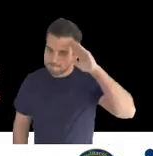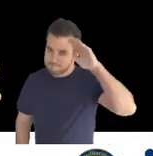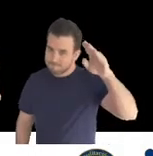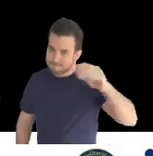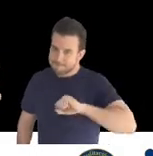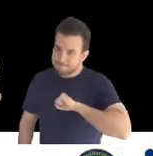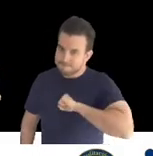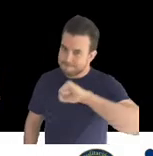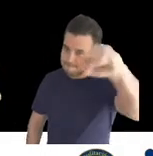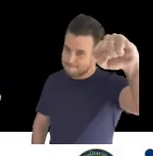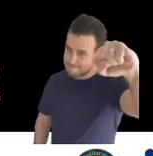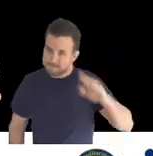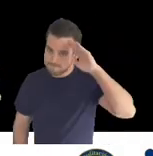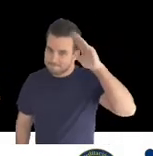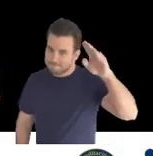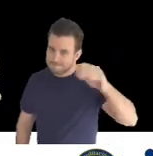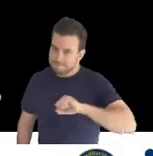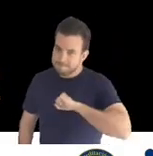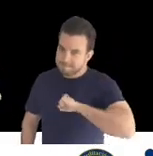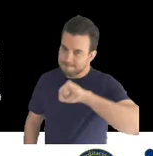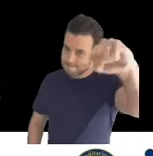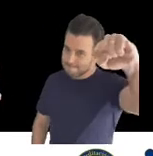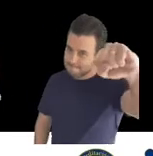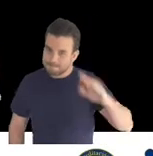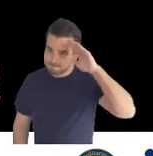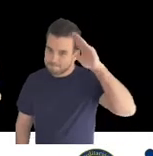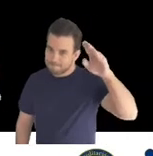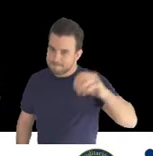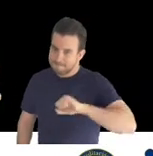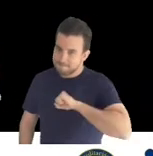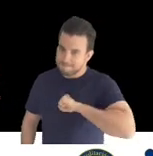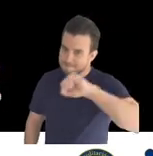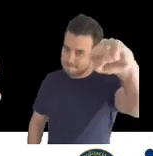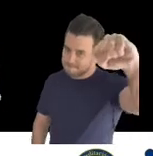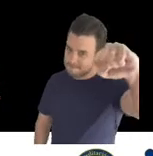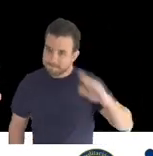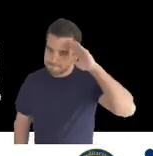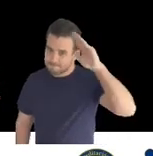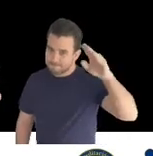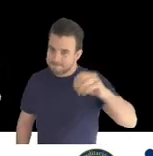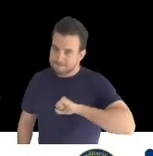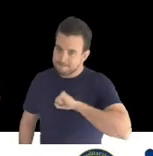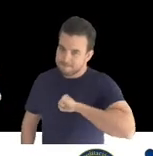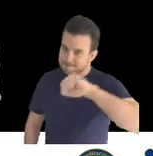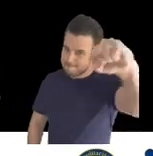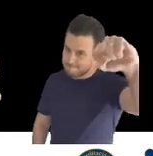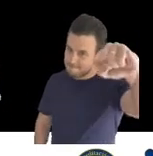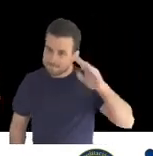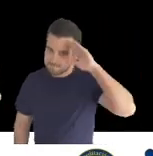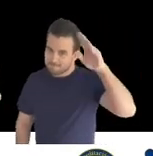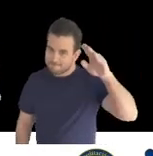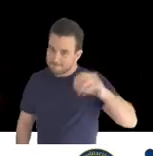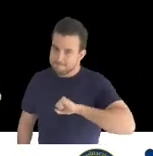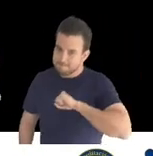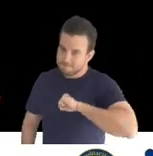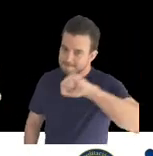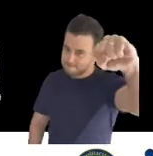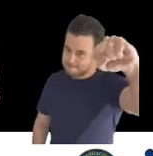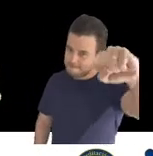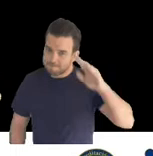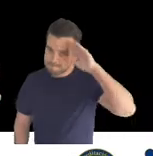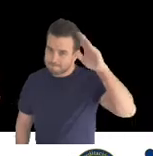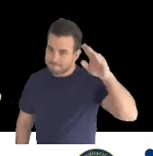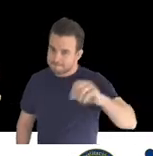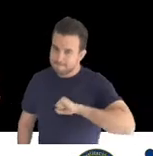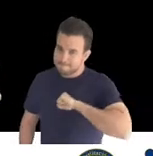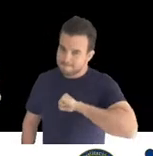la iniciativa de entrar a la parte administrativa. Desde el comienzo enfoqué mi carrera de ingeniería industrial